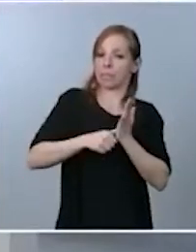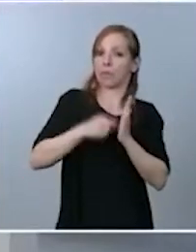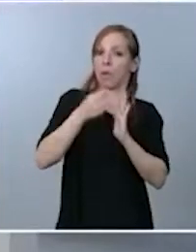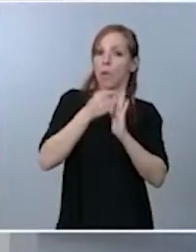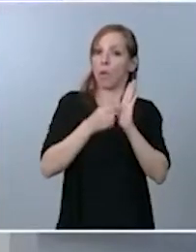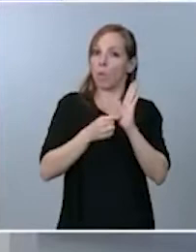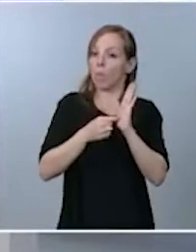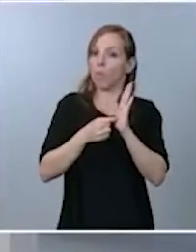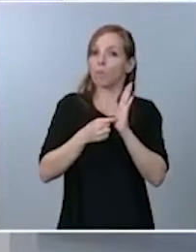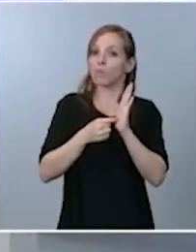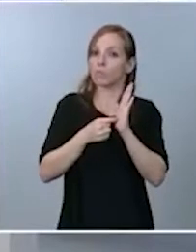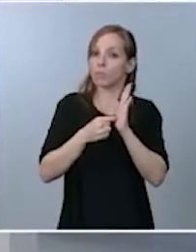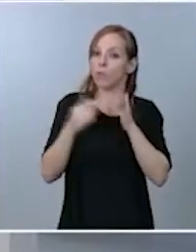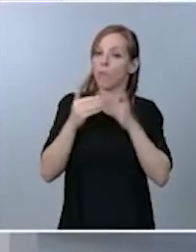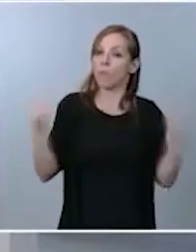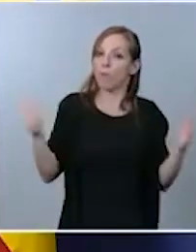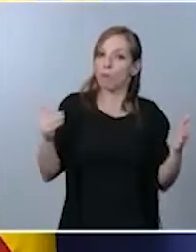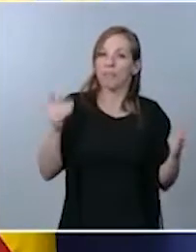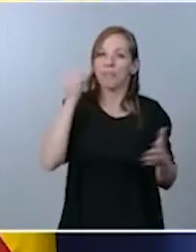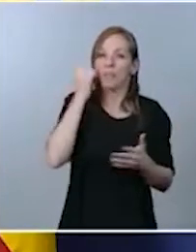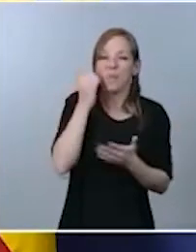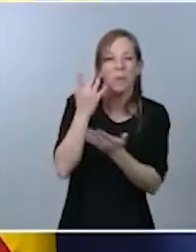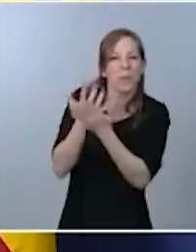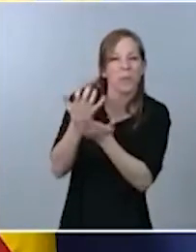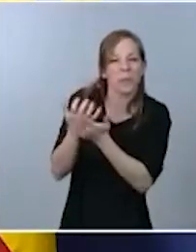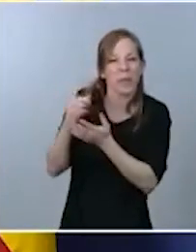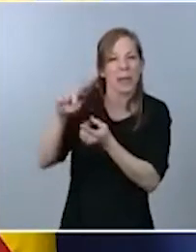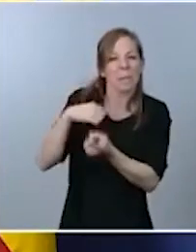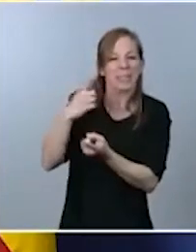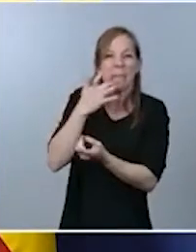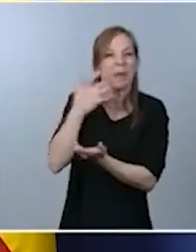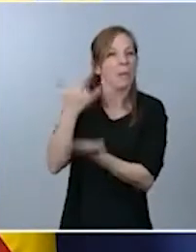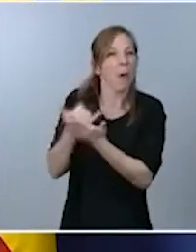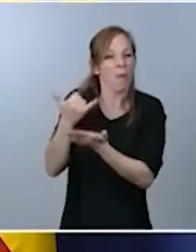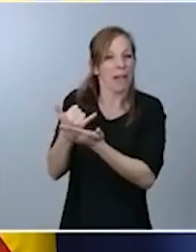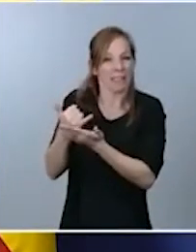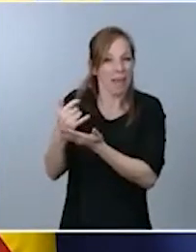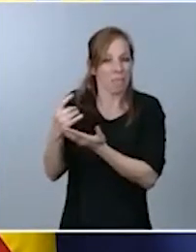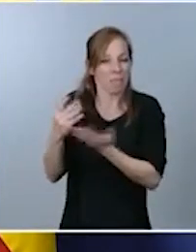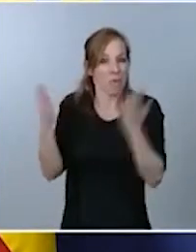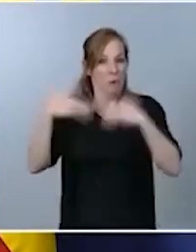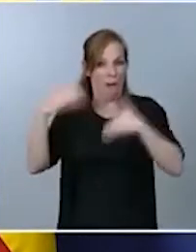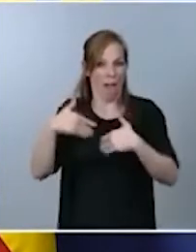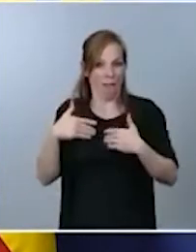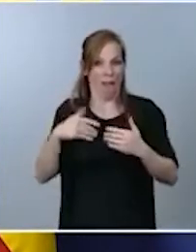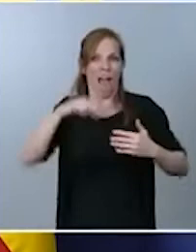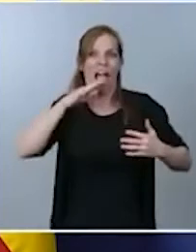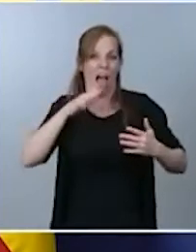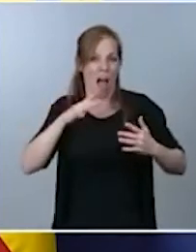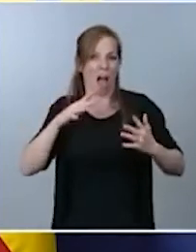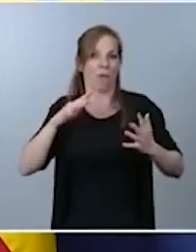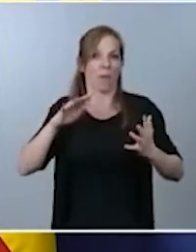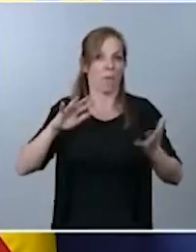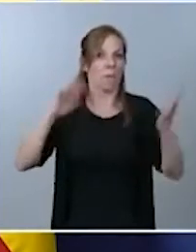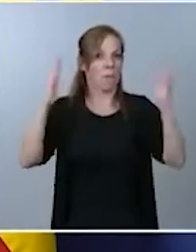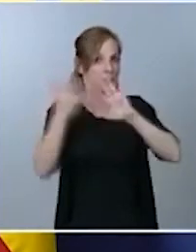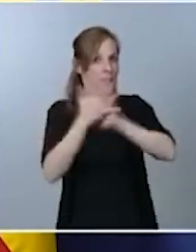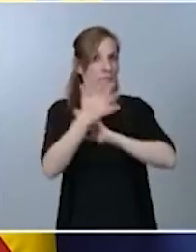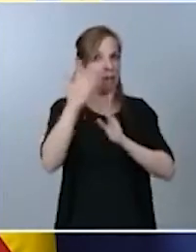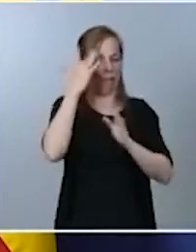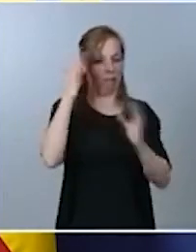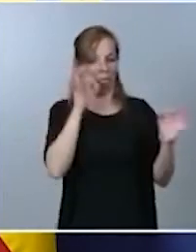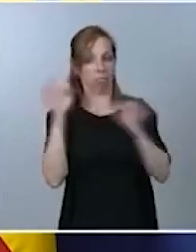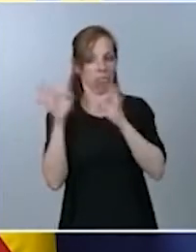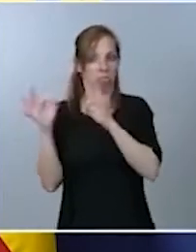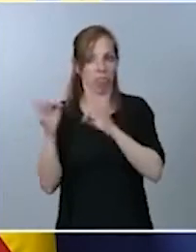como he dicho, aplicaciones de mensajería tipo WhatsApp. Ya ha llegado el momento de dar a las distracciones causadas por el uso manual